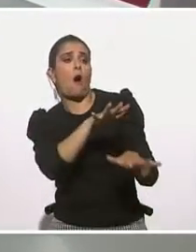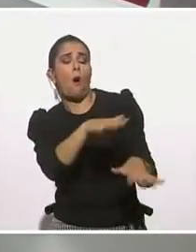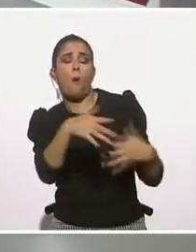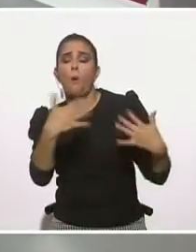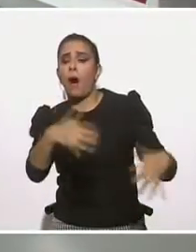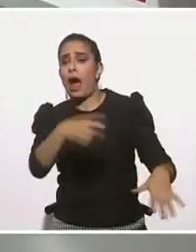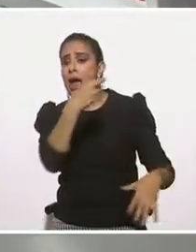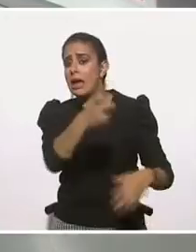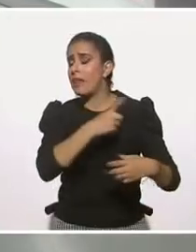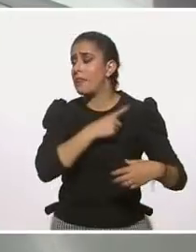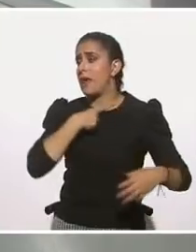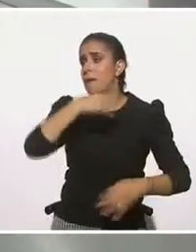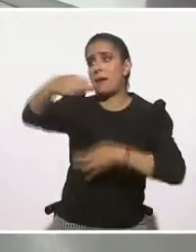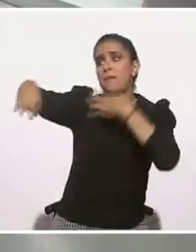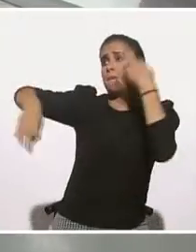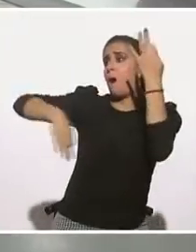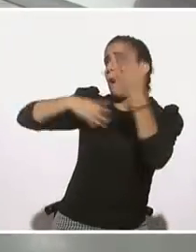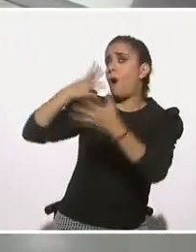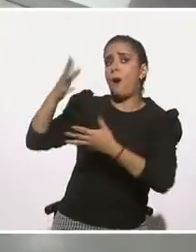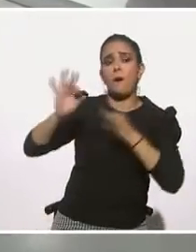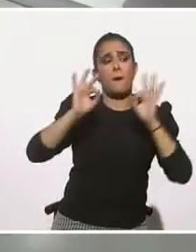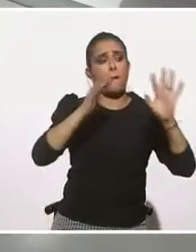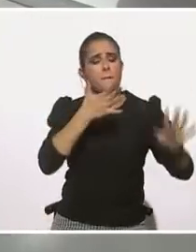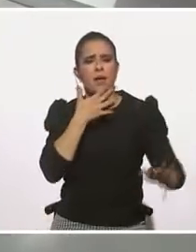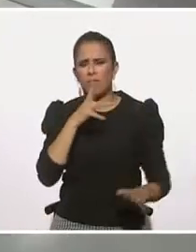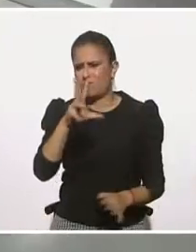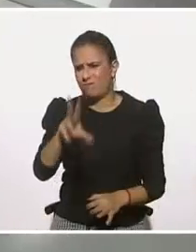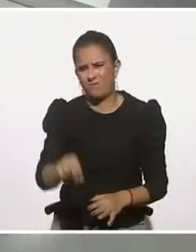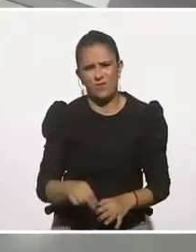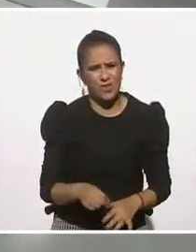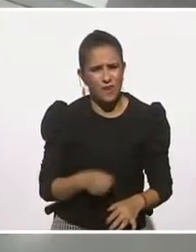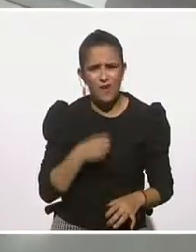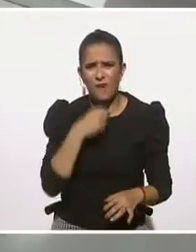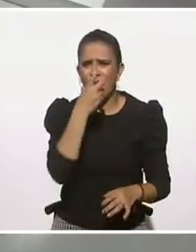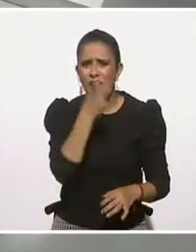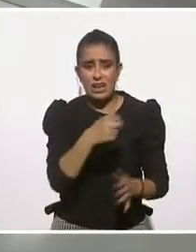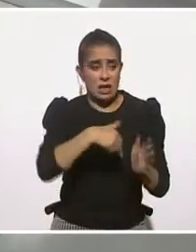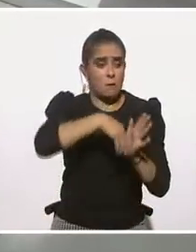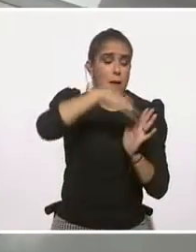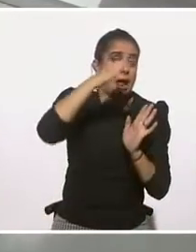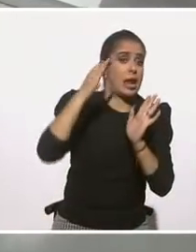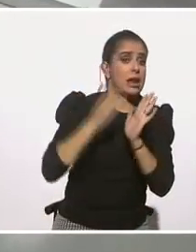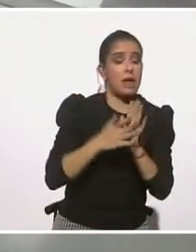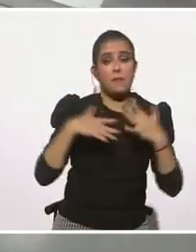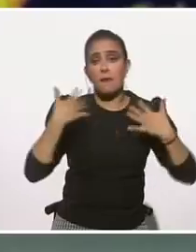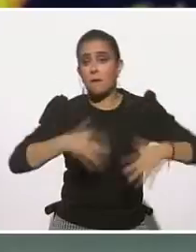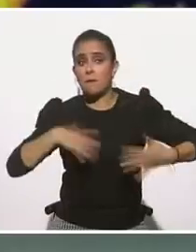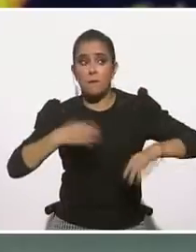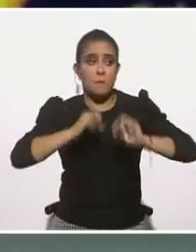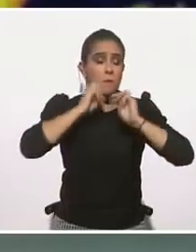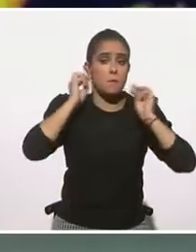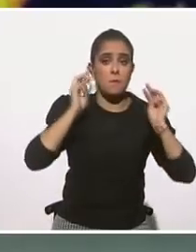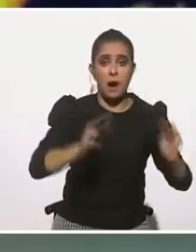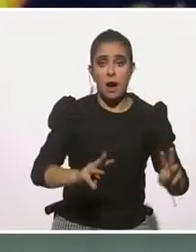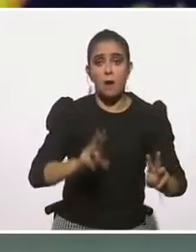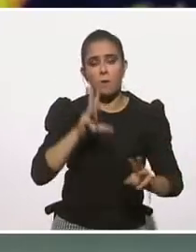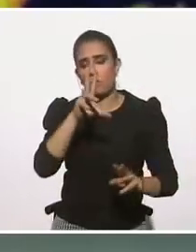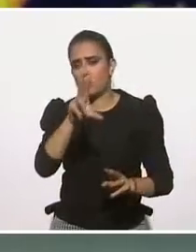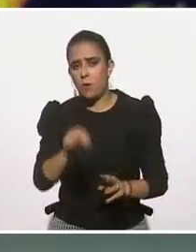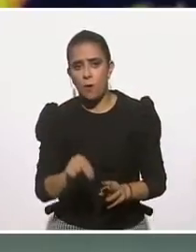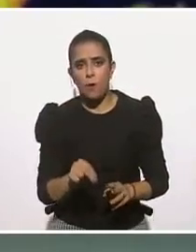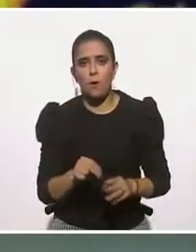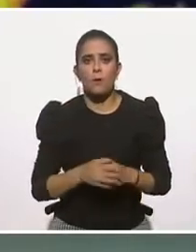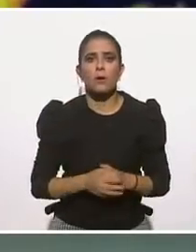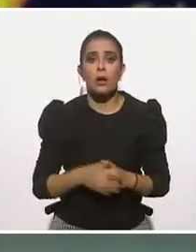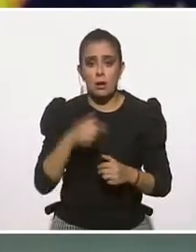proceso, no es una lista de deseos, no es un tema de que se va a cumplir ni un tema de superhéroes. Es un proceso que definitivamente vamos a vivir que